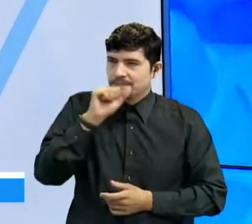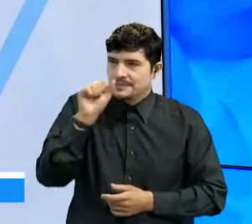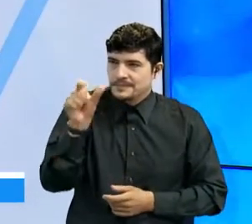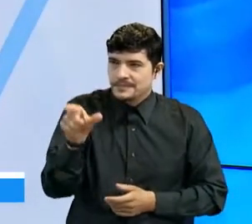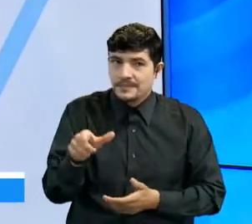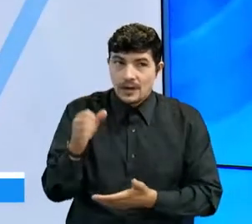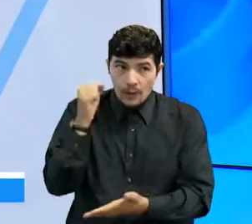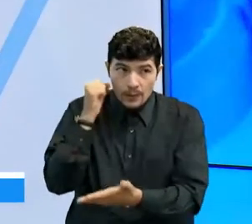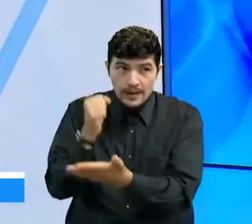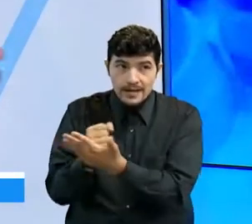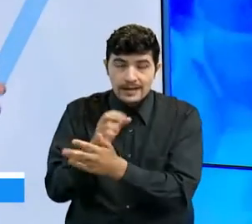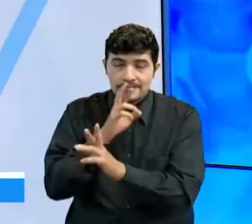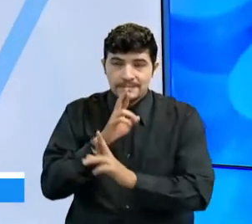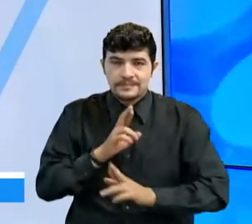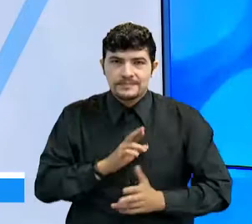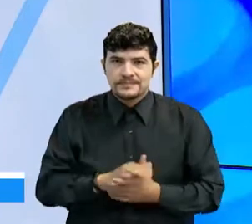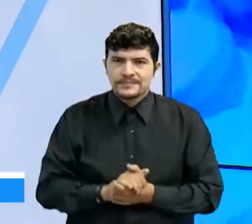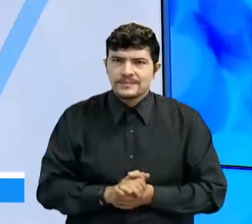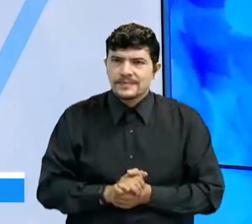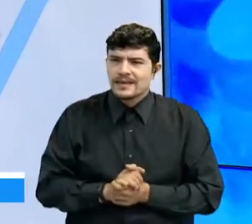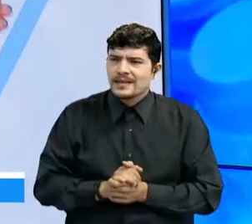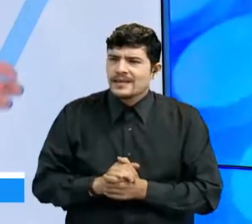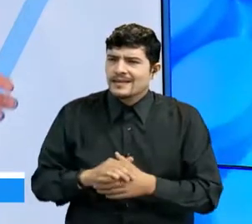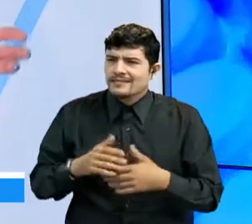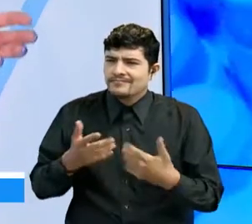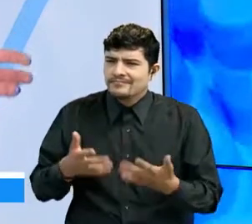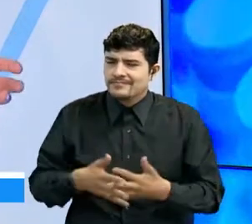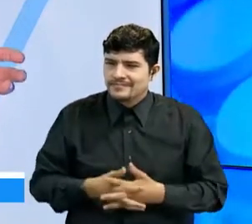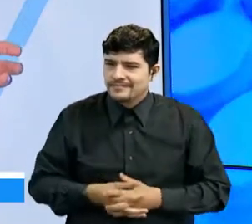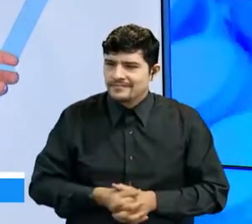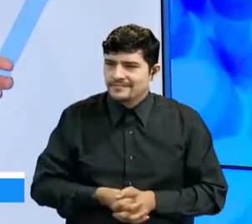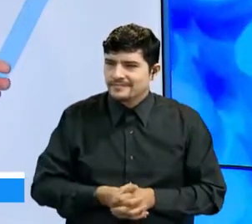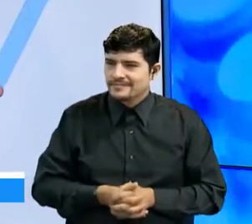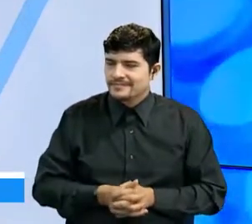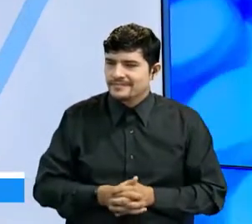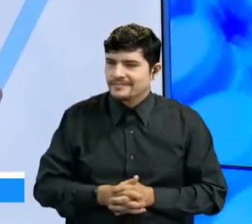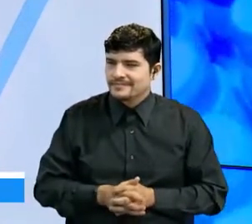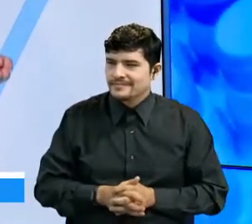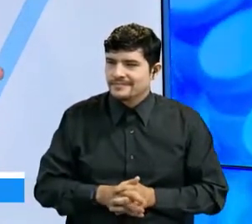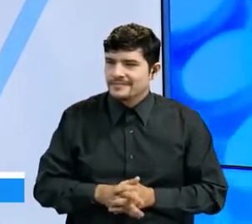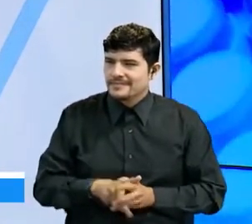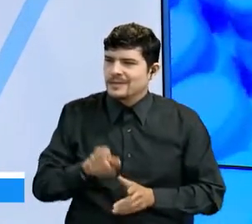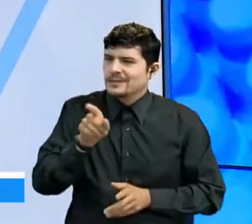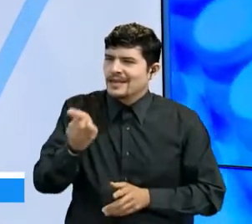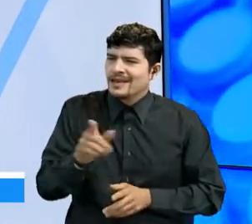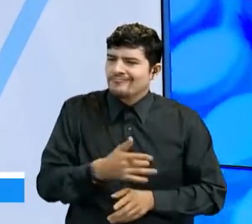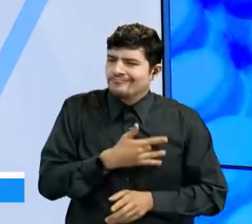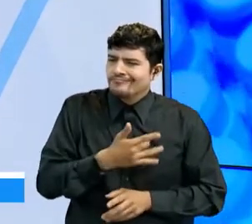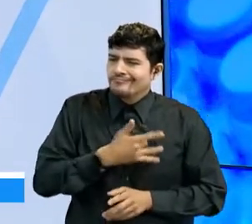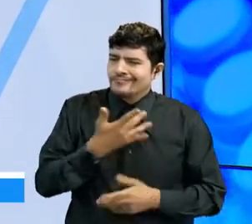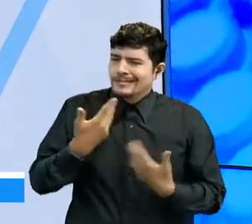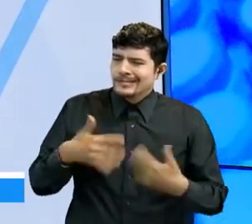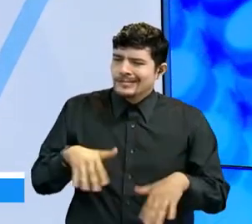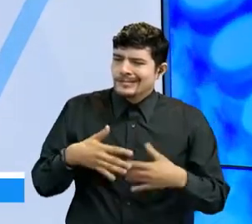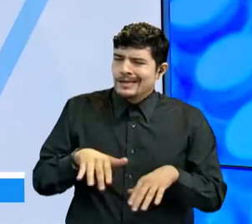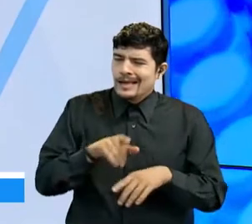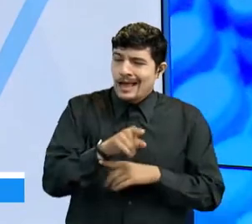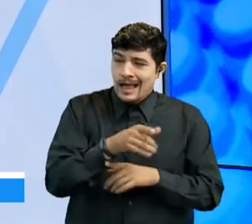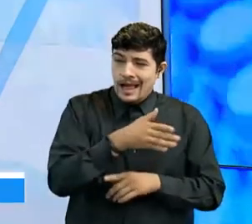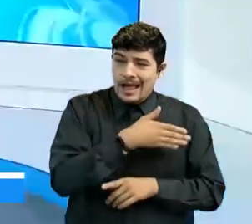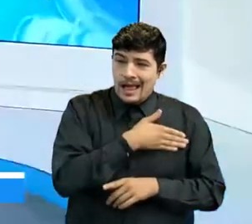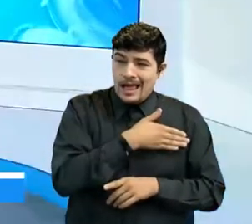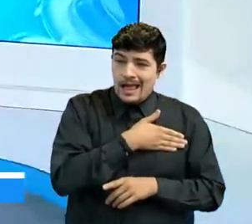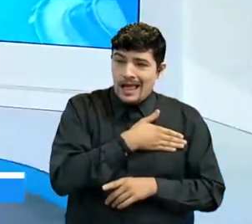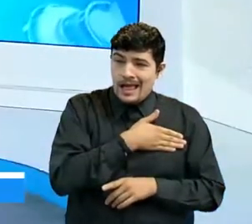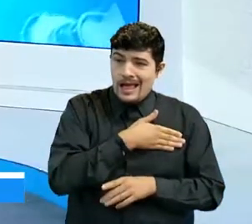y es obligatoria, ¿qué representa y qué significa para usted entrar a reemplazar en el Senado de la República al expresidente Álvaro Uribe? Bueno,